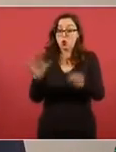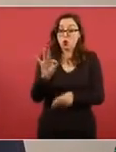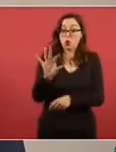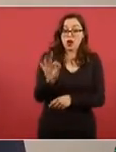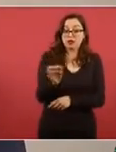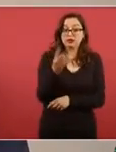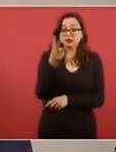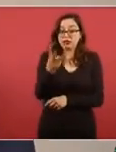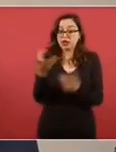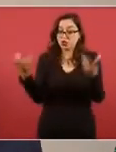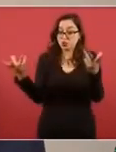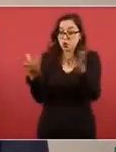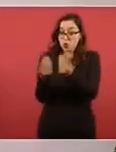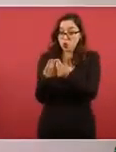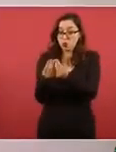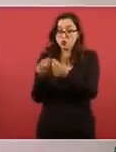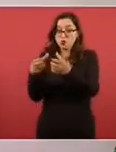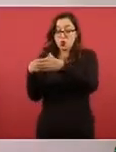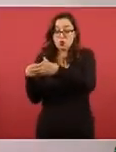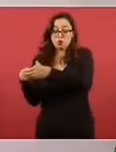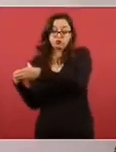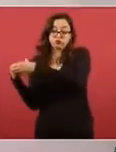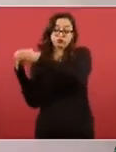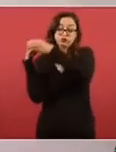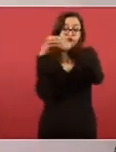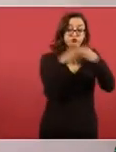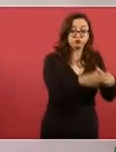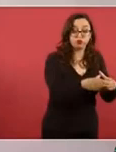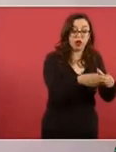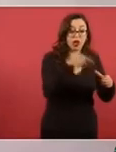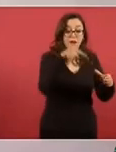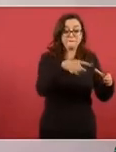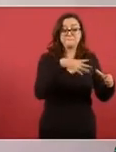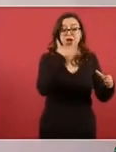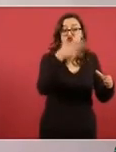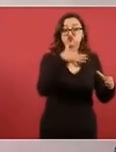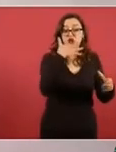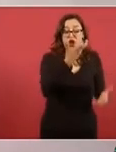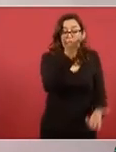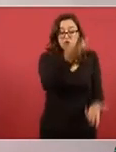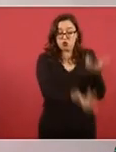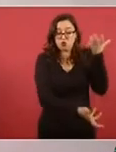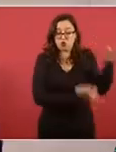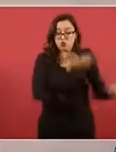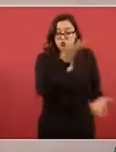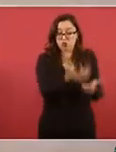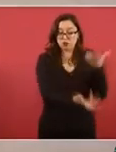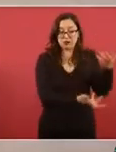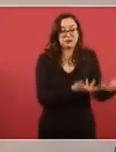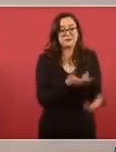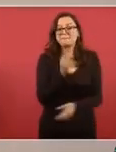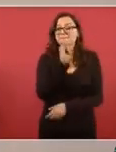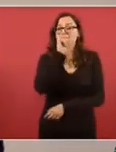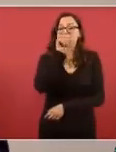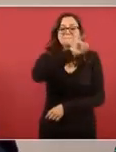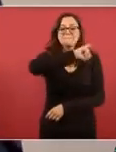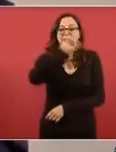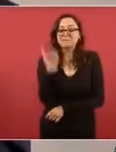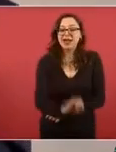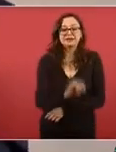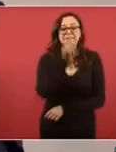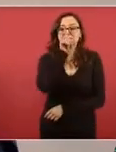aseguramiento de los estudiantes en el autobús 1531. Se confirma la presencia de policías de